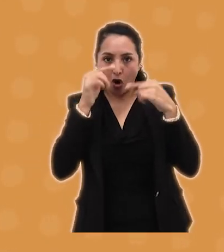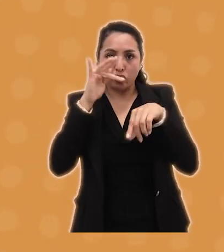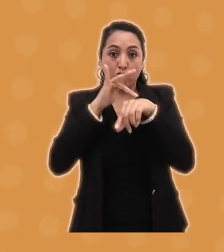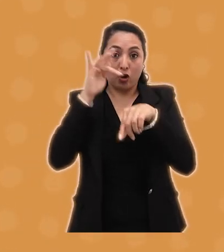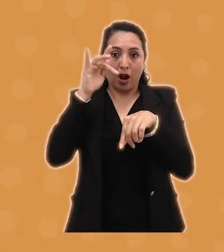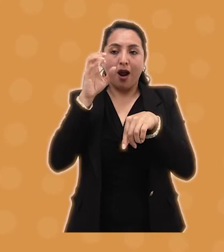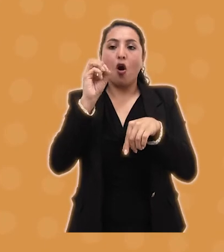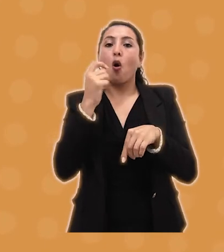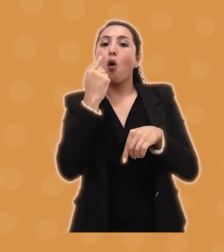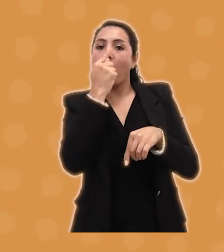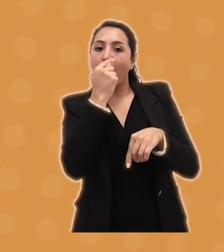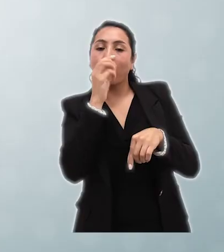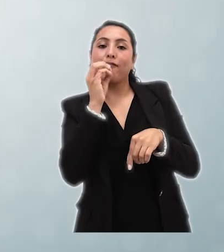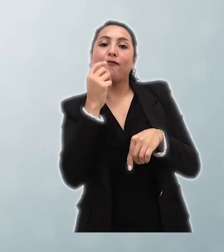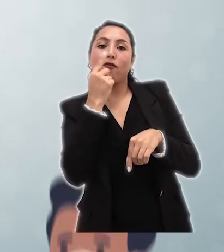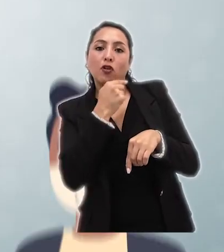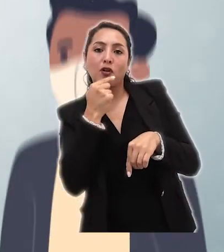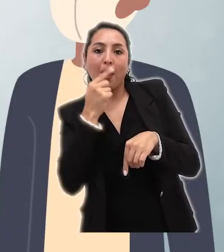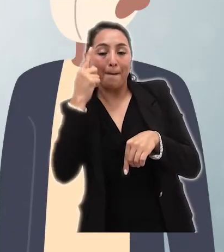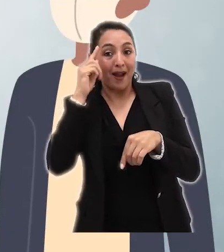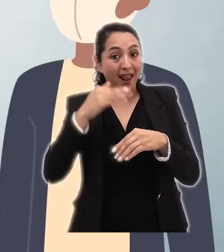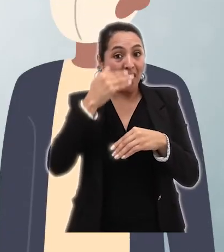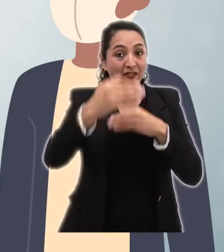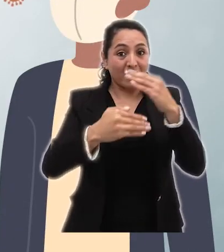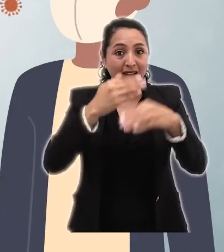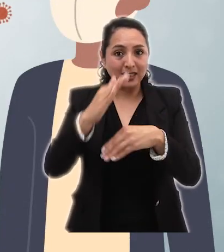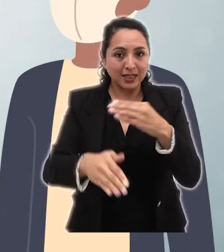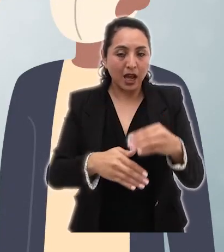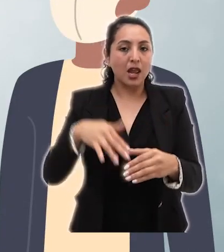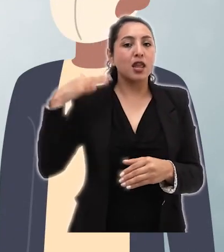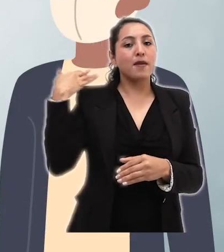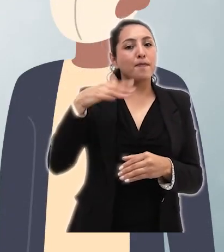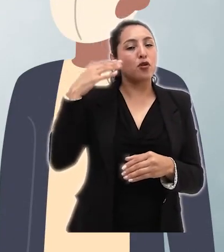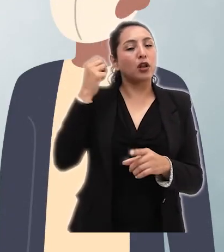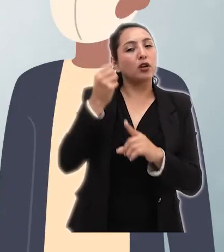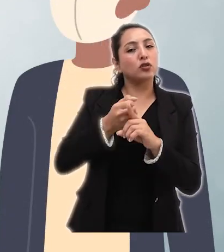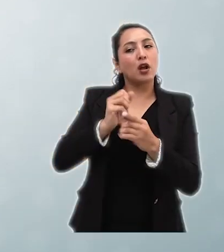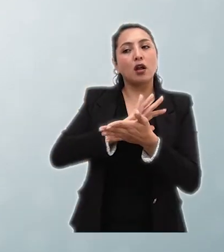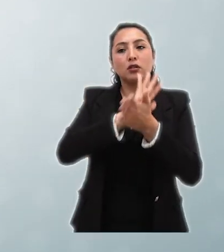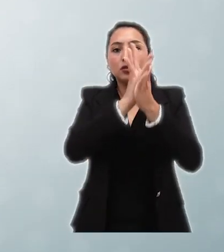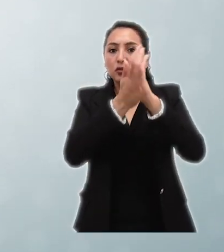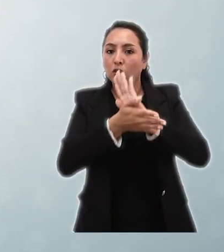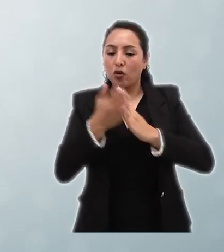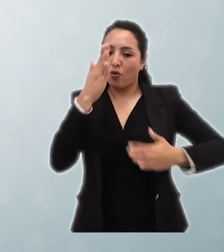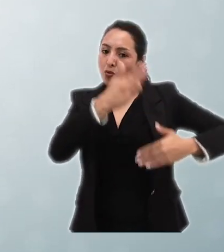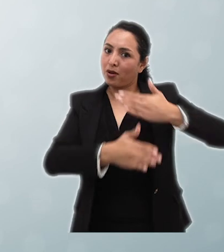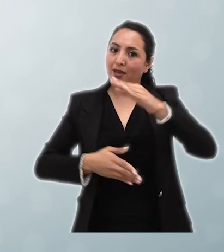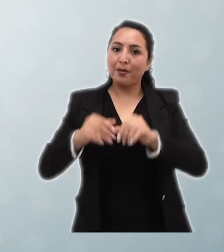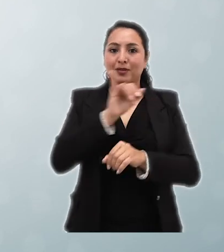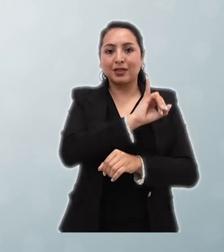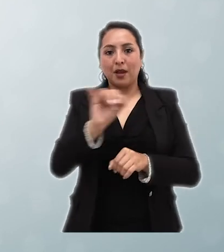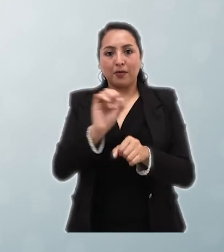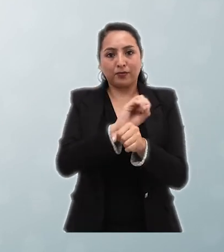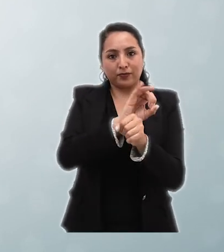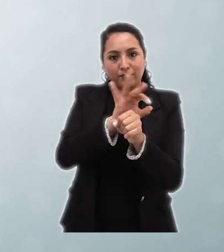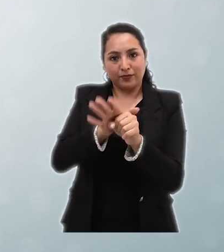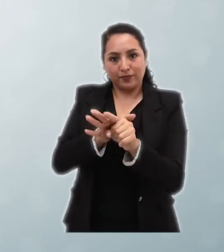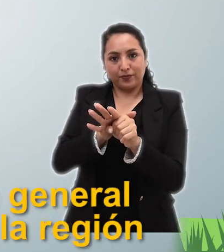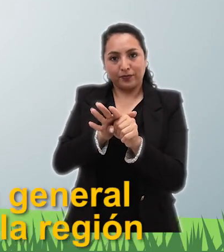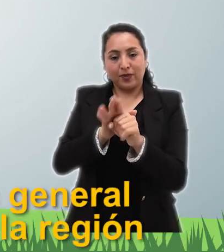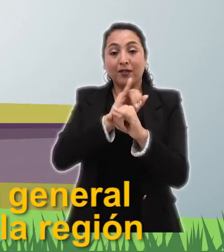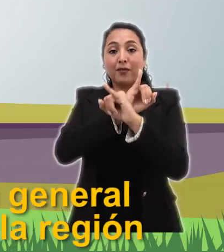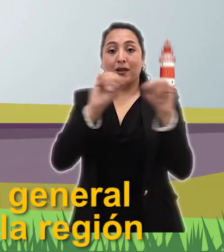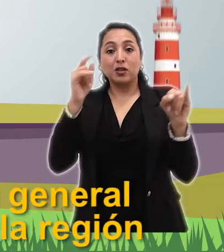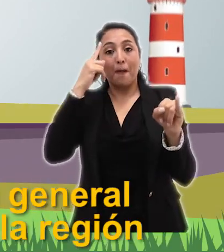ojos, nariz o boca. Para avanzar es esencial el esfuerzo personal y colectivo. Cuidémonos siempre del COVID-19.